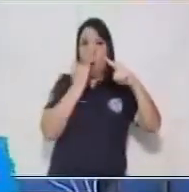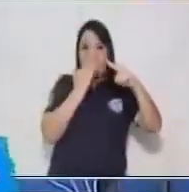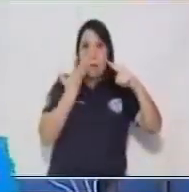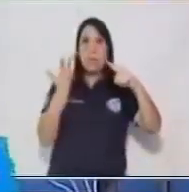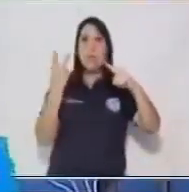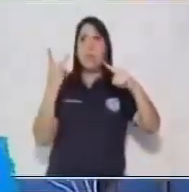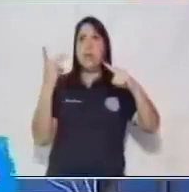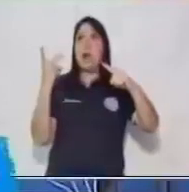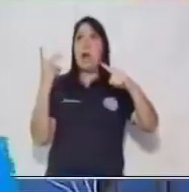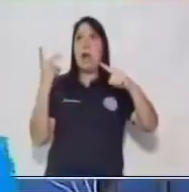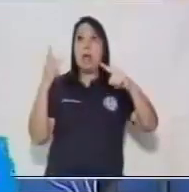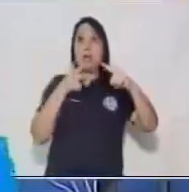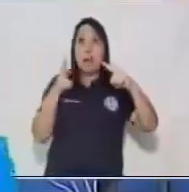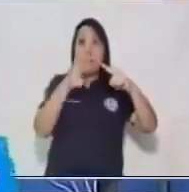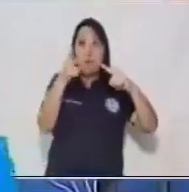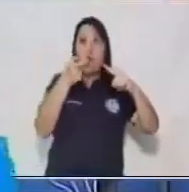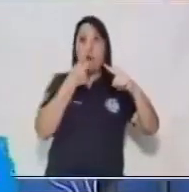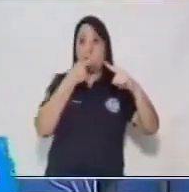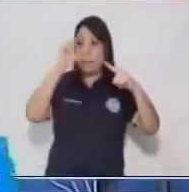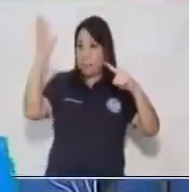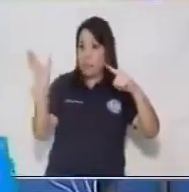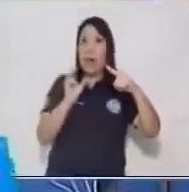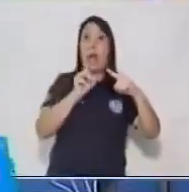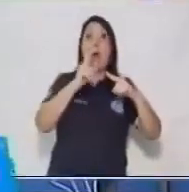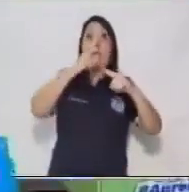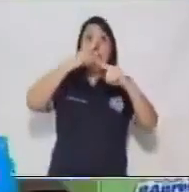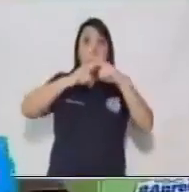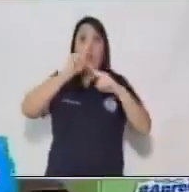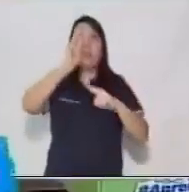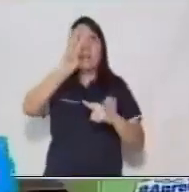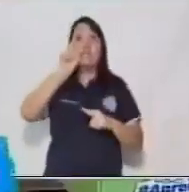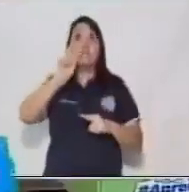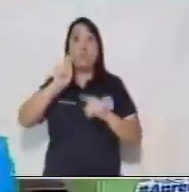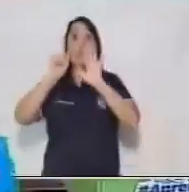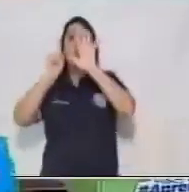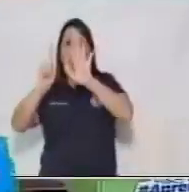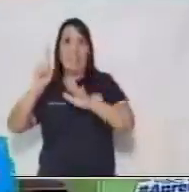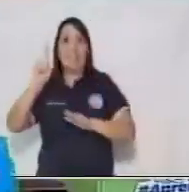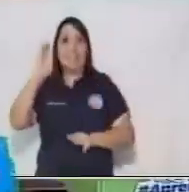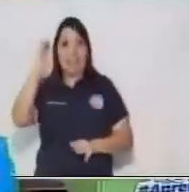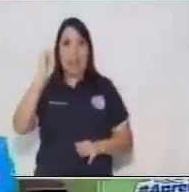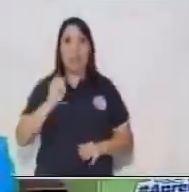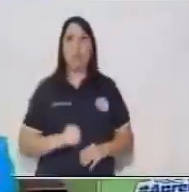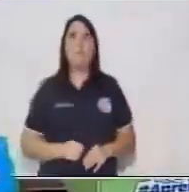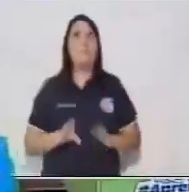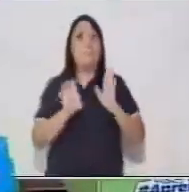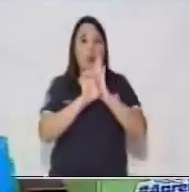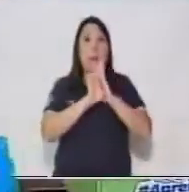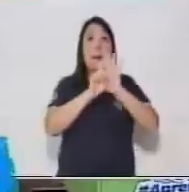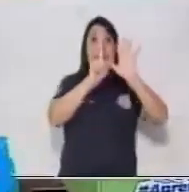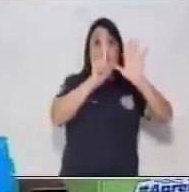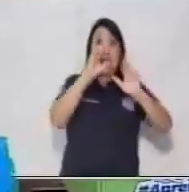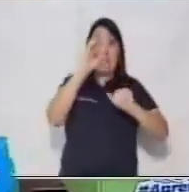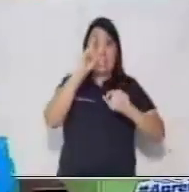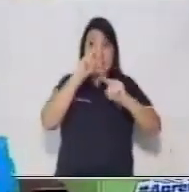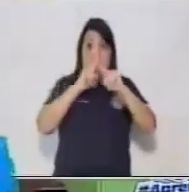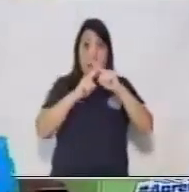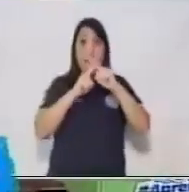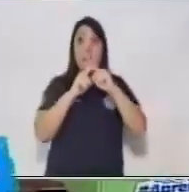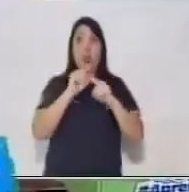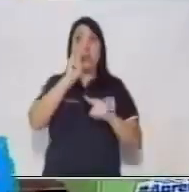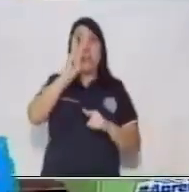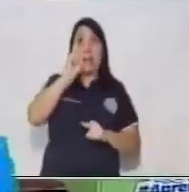Lo que gastó en comida se multiplica 60 por 3